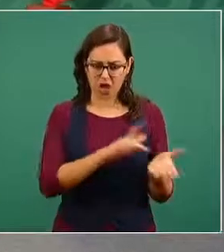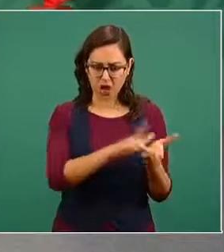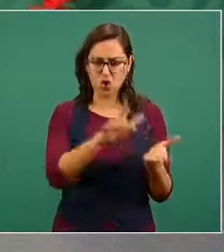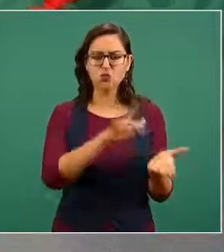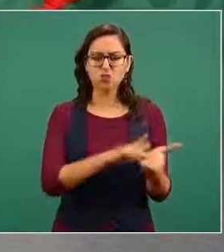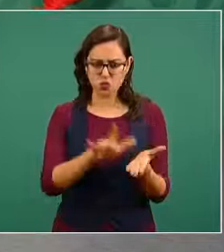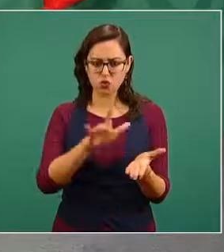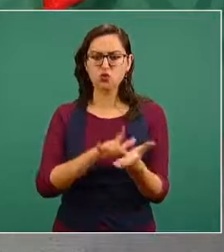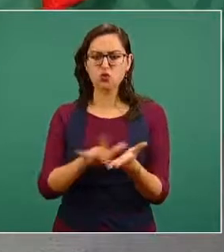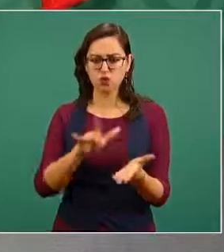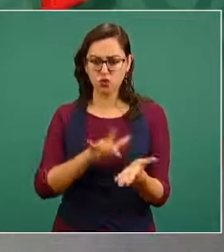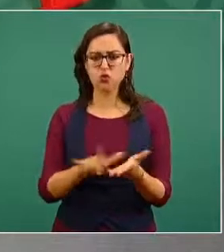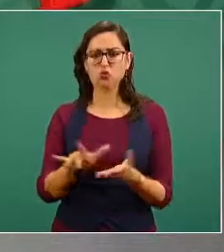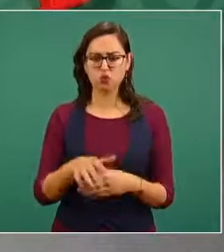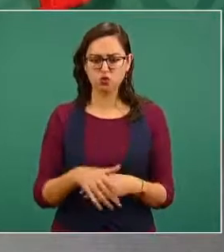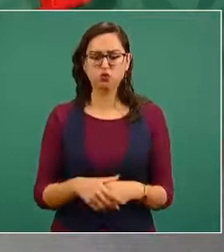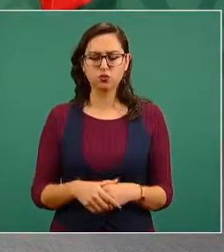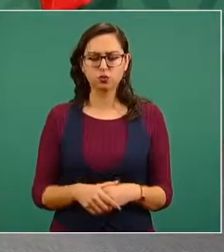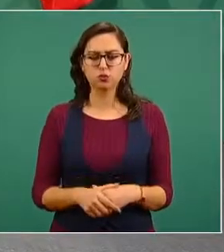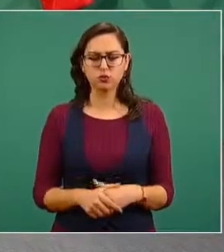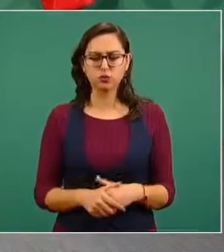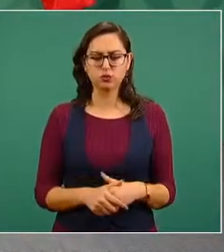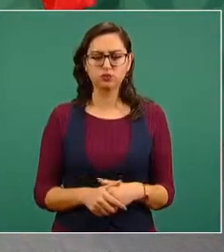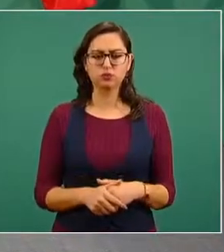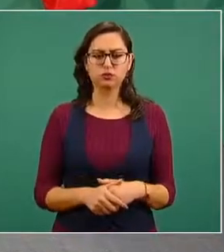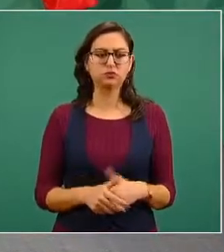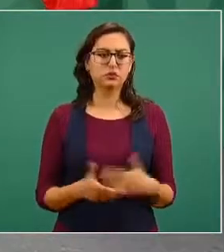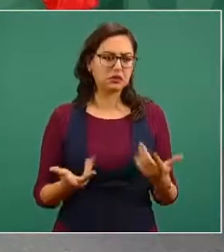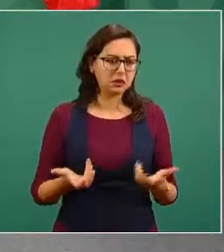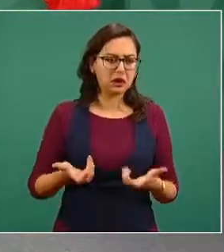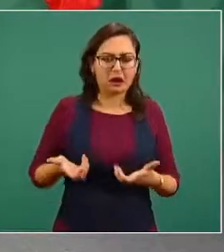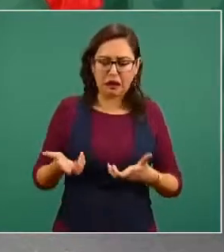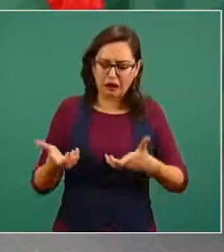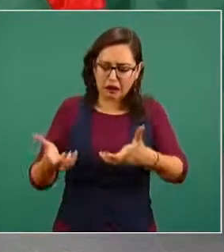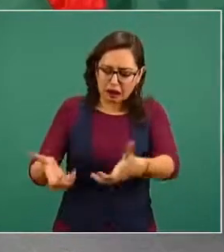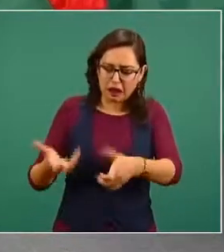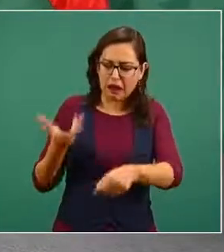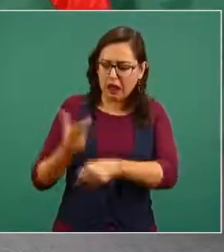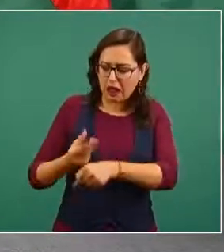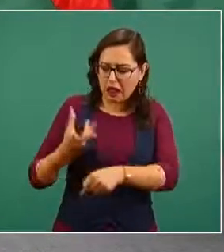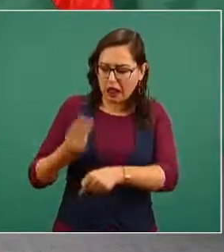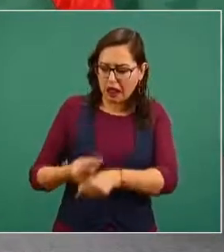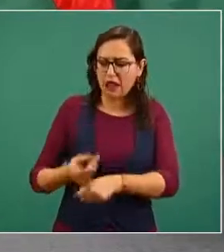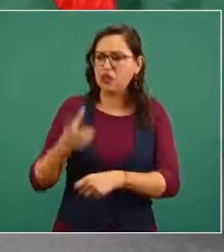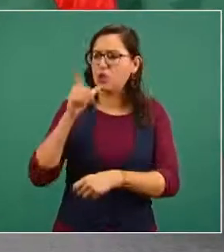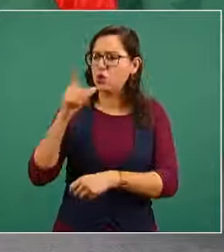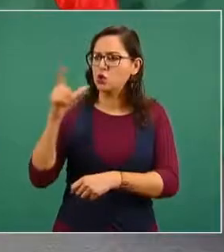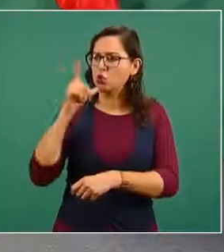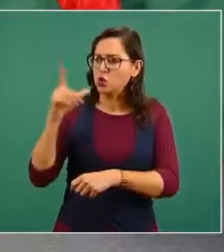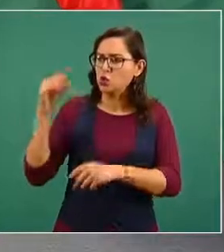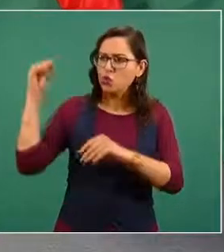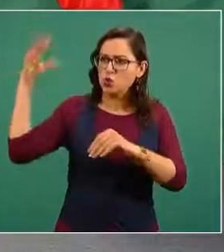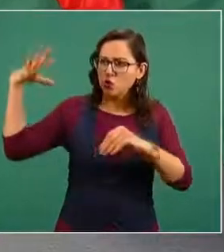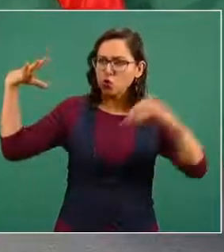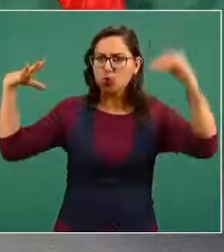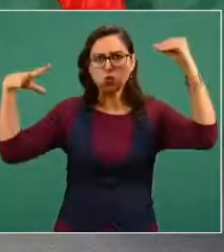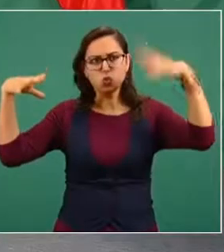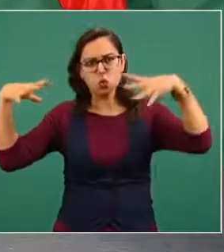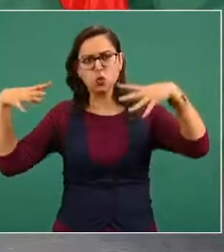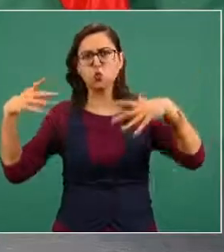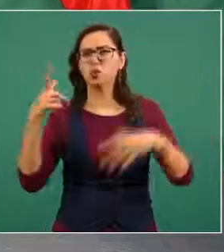con pavimentación a lo grado público introducción de agua